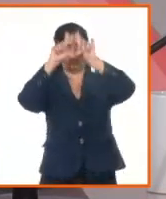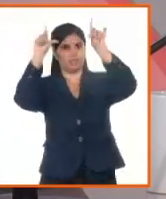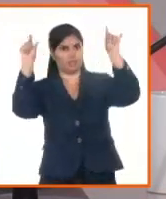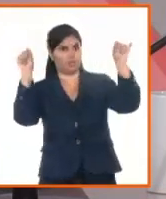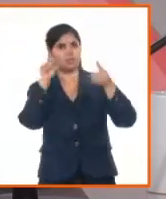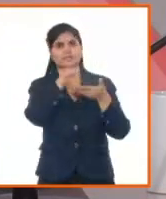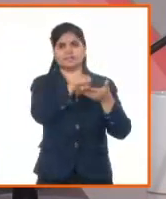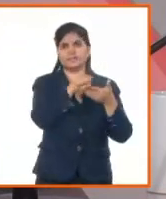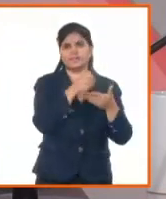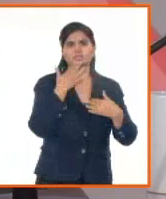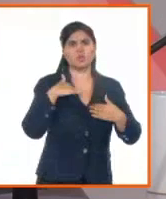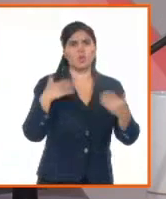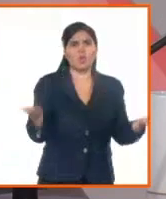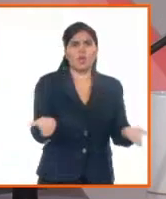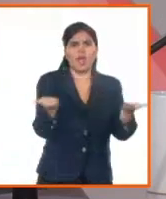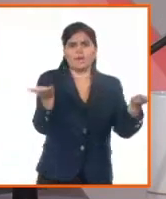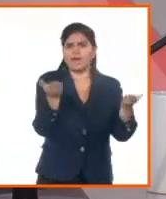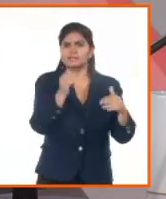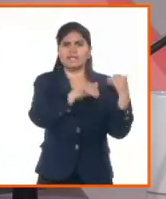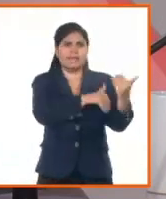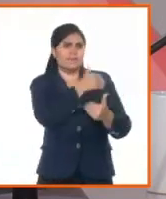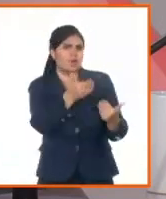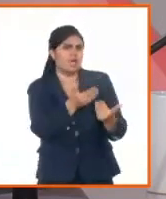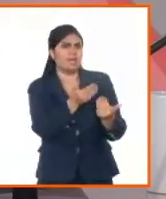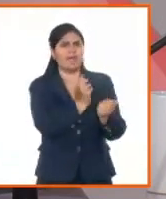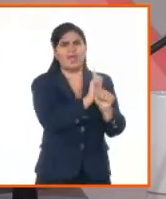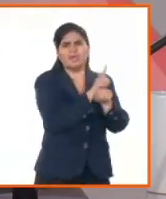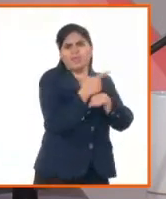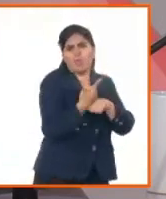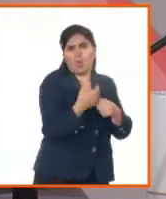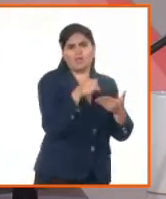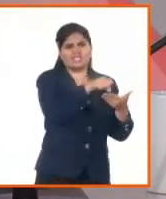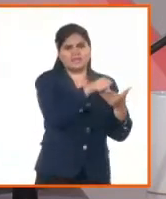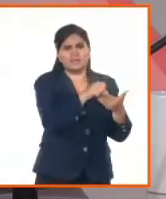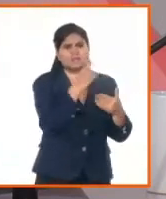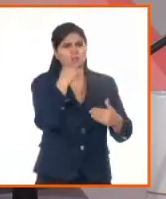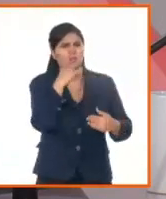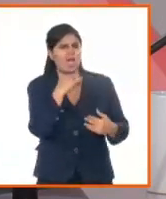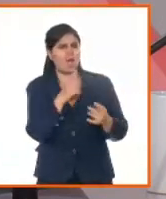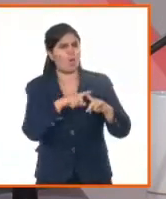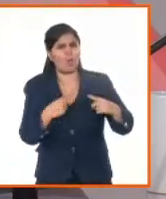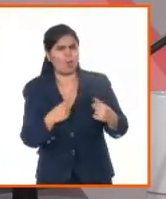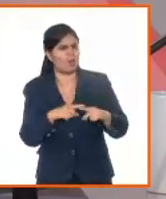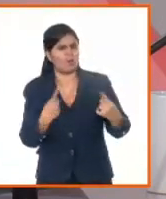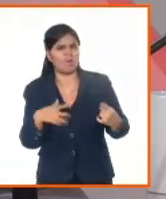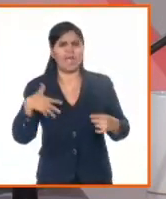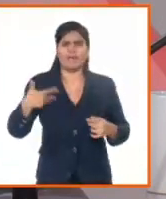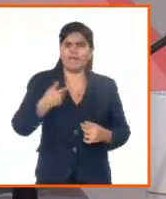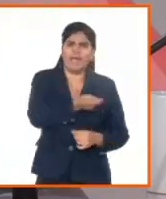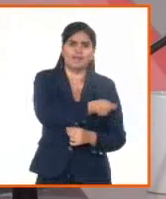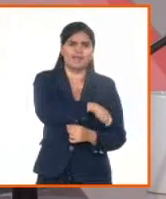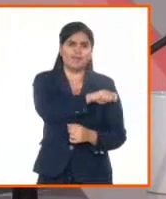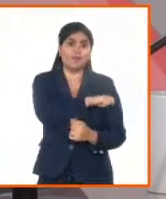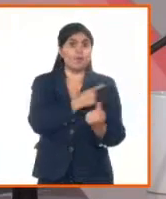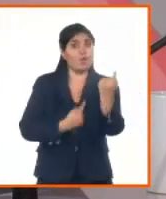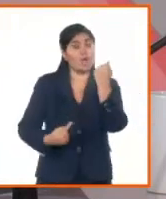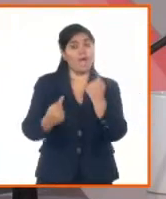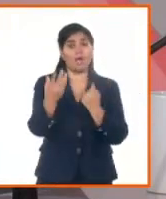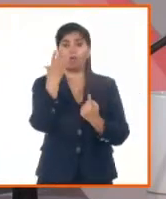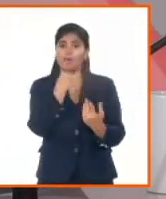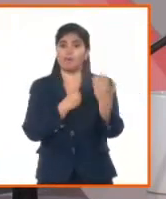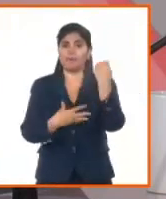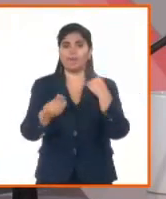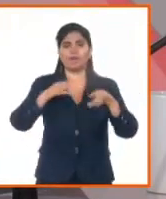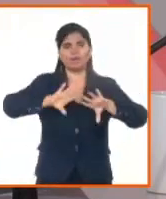son los avances, cuáles las dificultades, cómo se viene trabajando para superarlas, qué perspectivas tiene de desarrollo, cómo la informatización y la